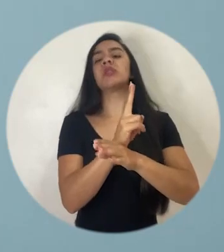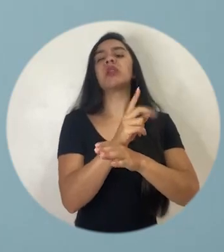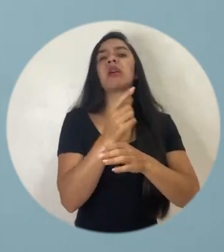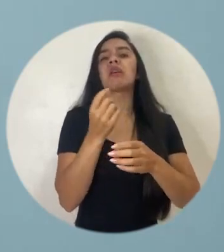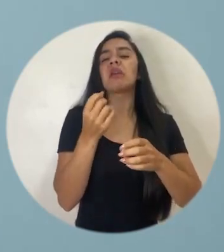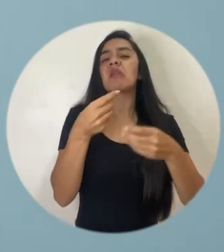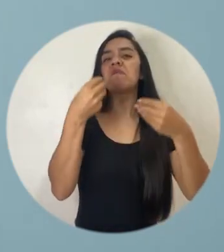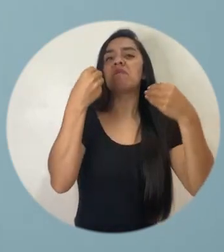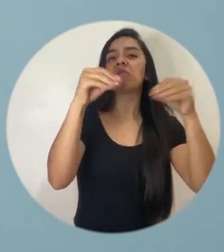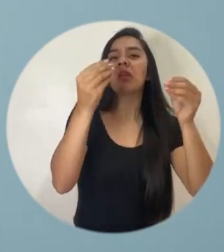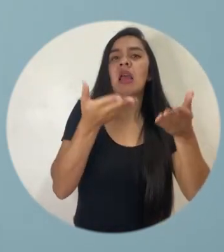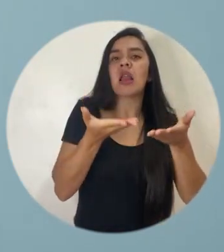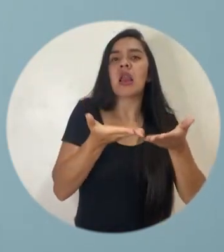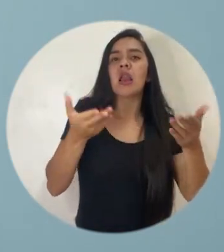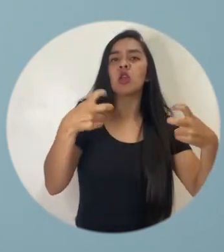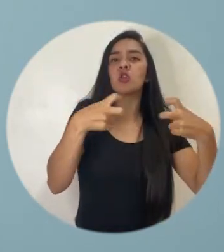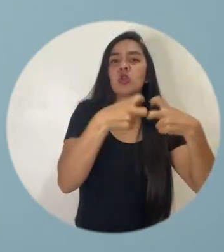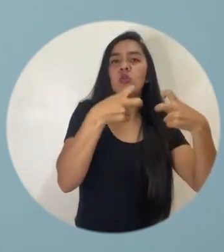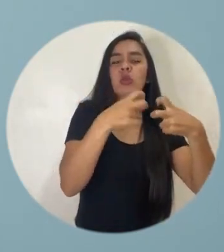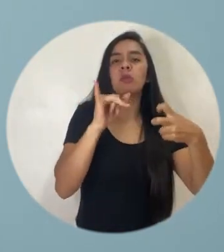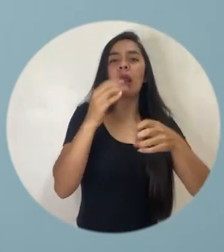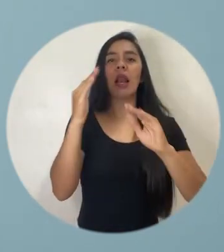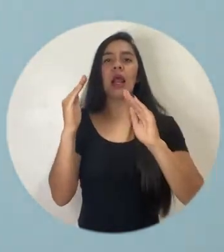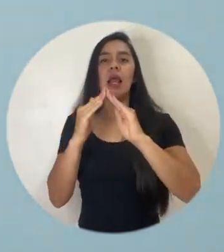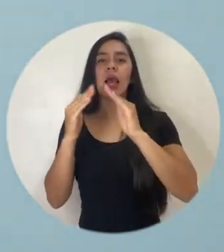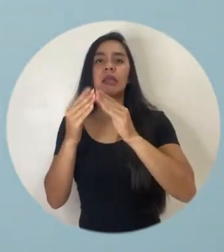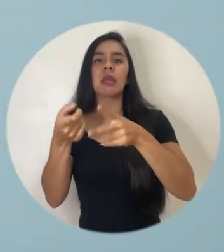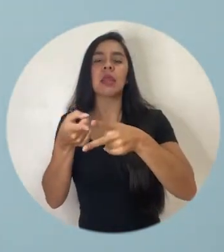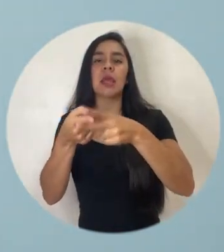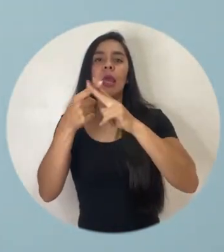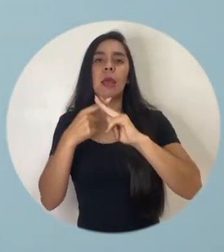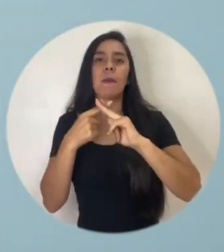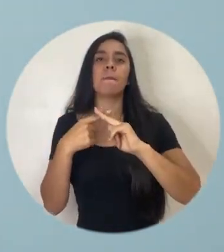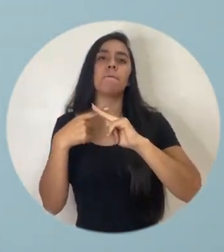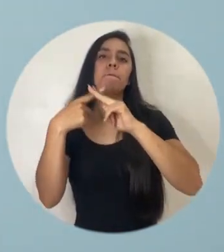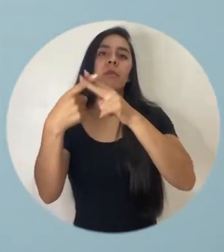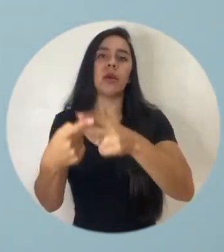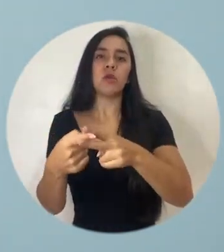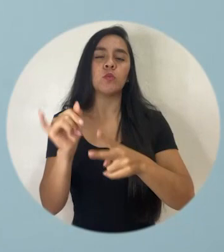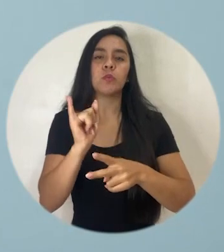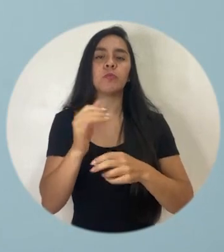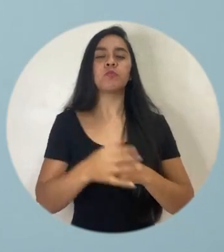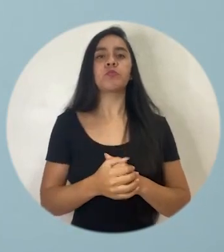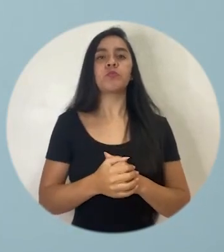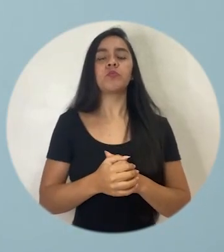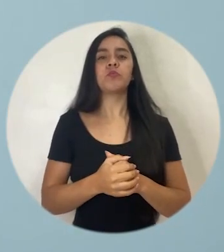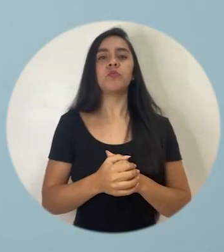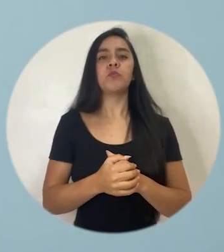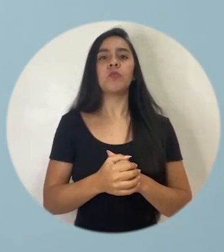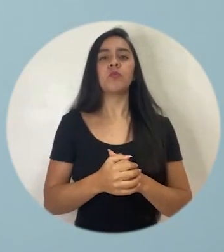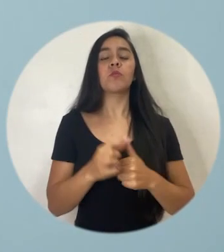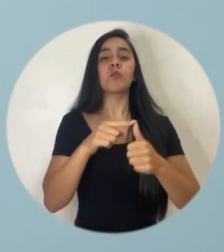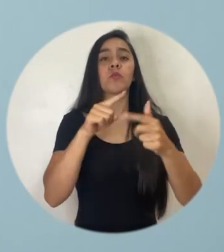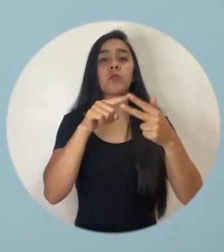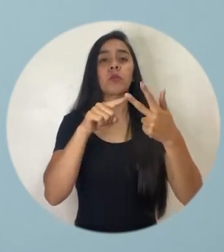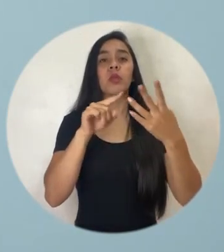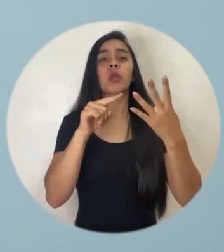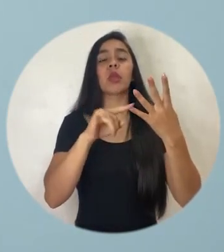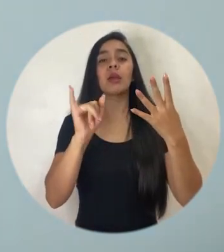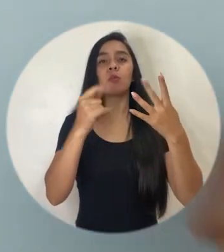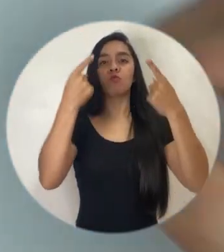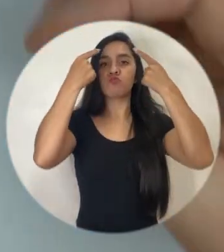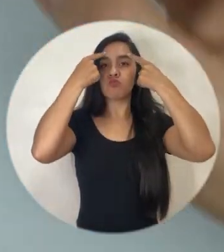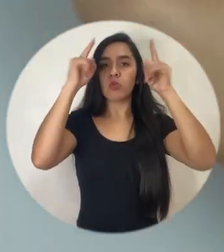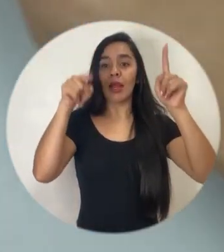se dedican a vender electrodomésticos, las casas de empeño, y logramos